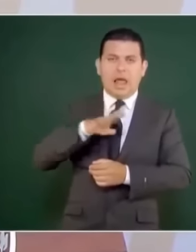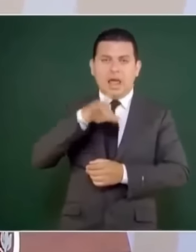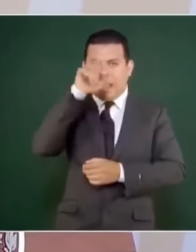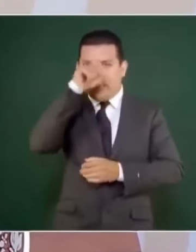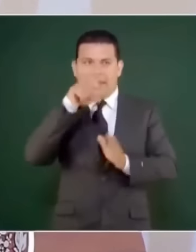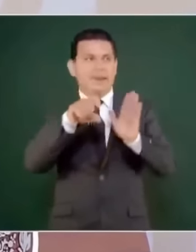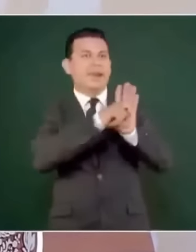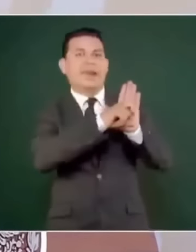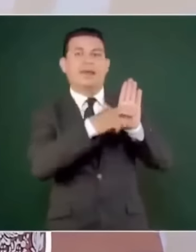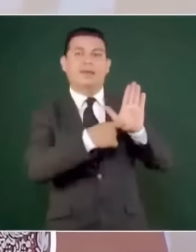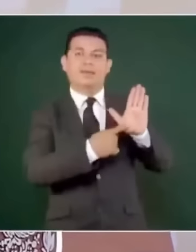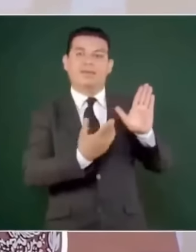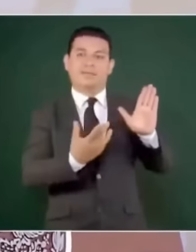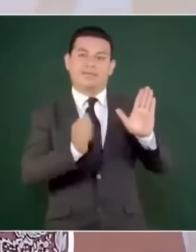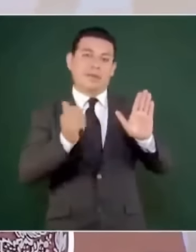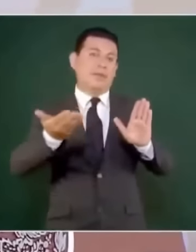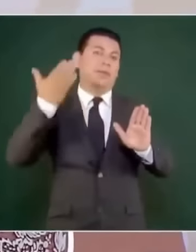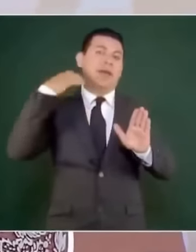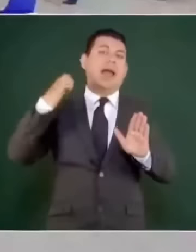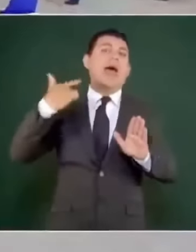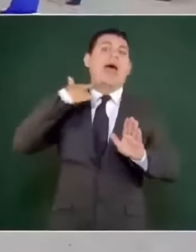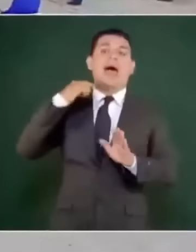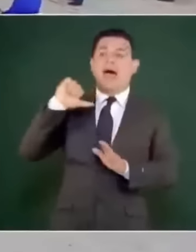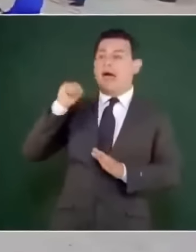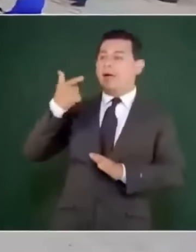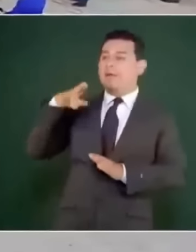de la compañía El Águila.